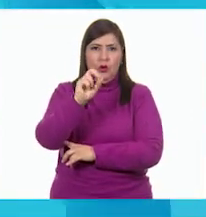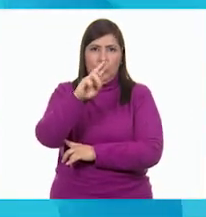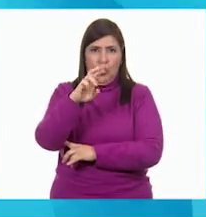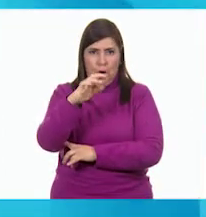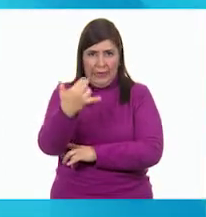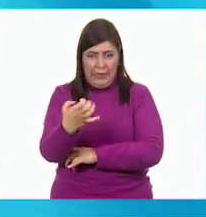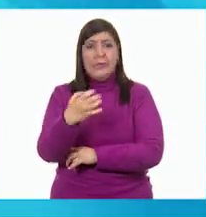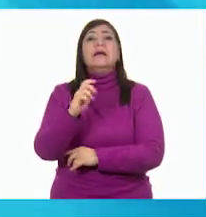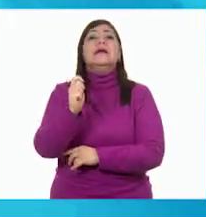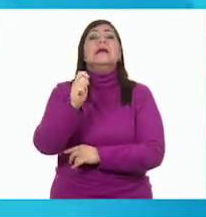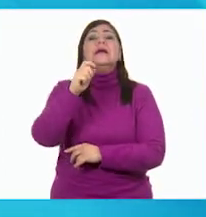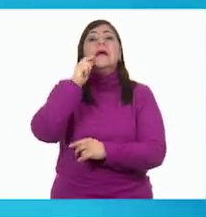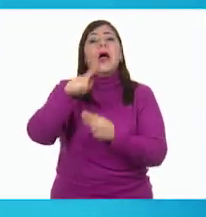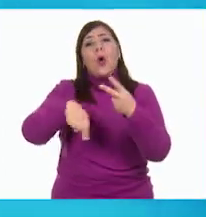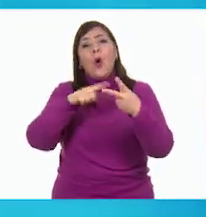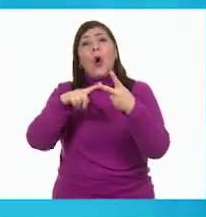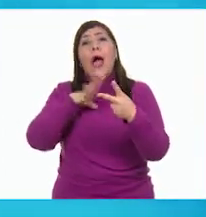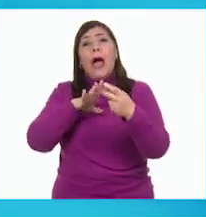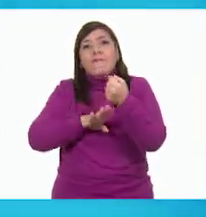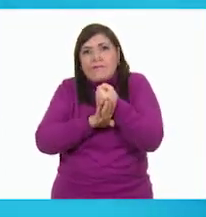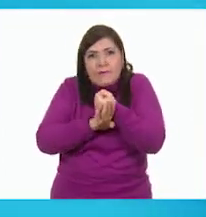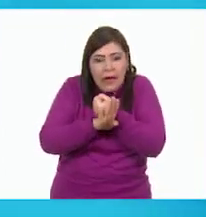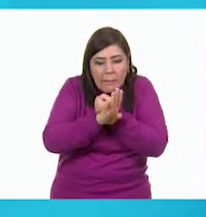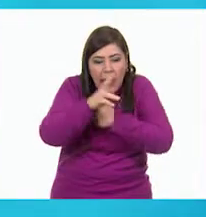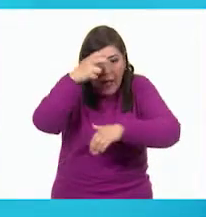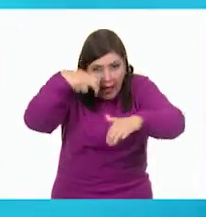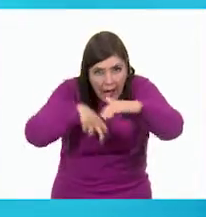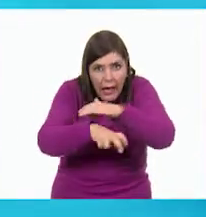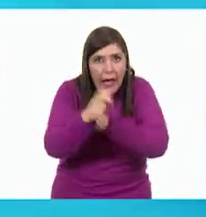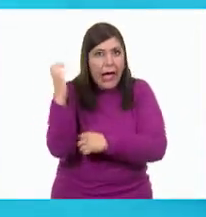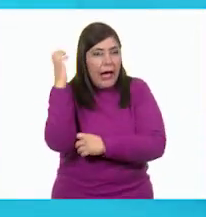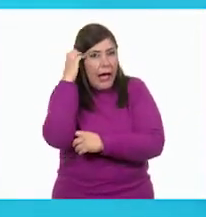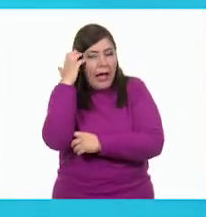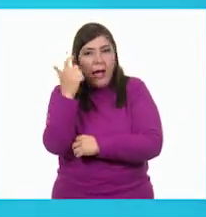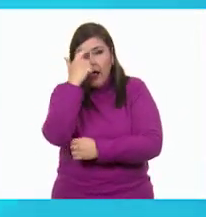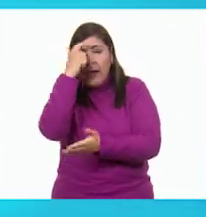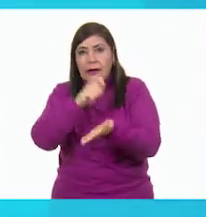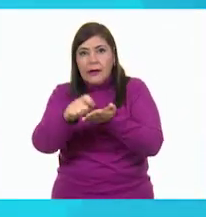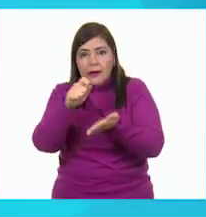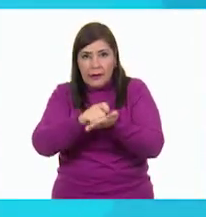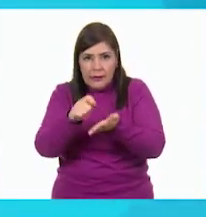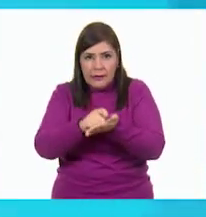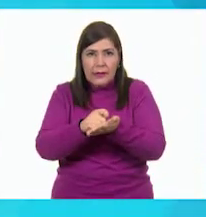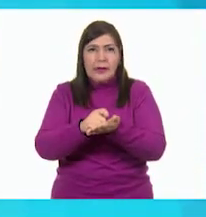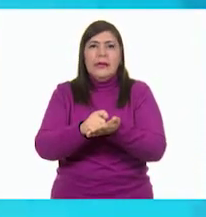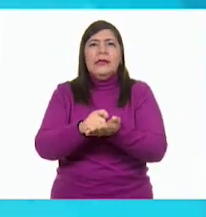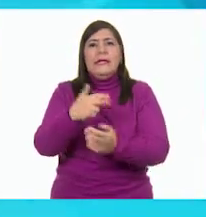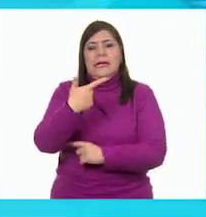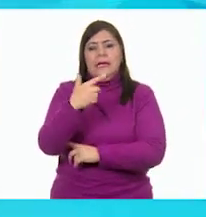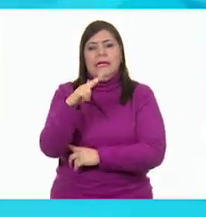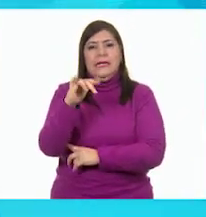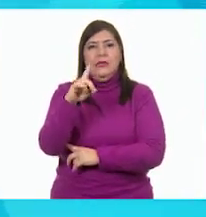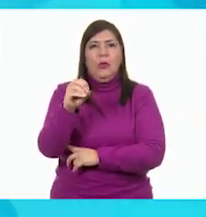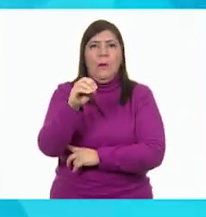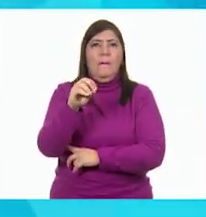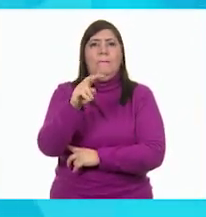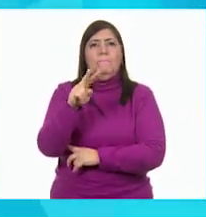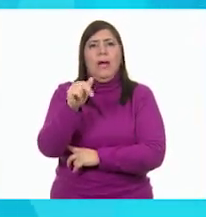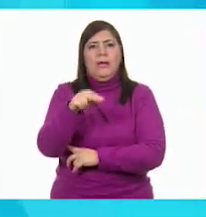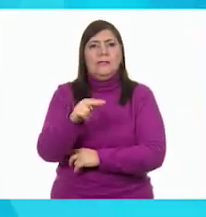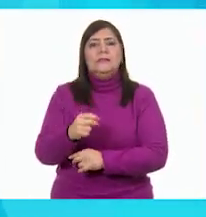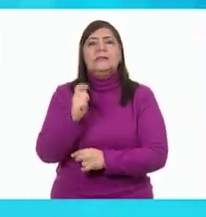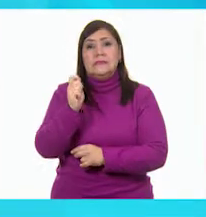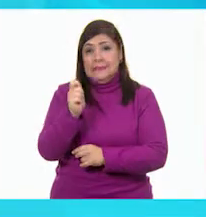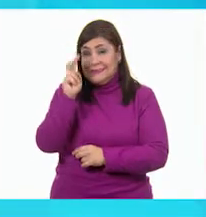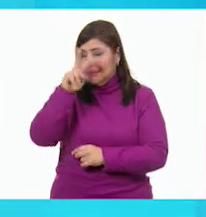es, hay un pantalma debajo de mi cama, del autor Quiro Pan Keneiches. Te